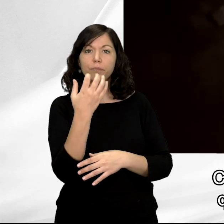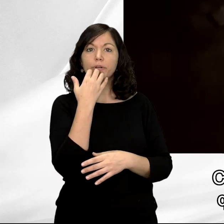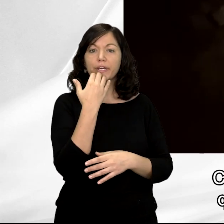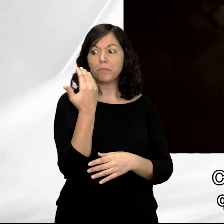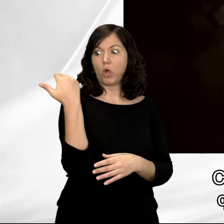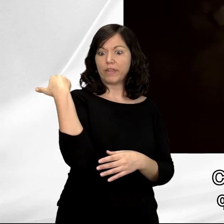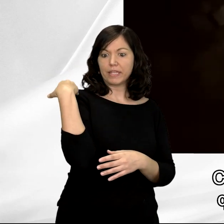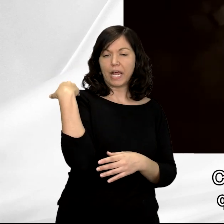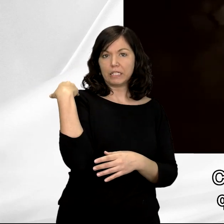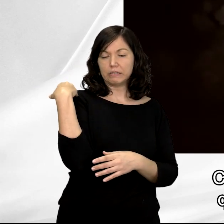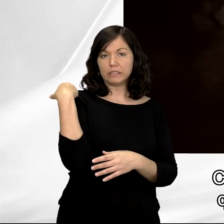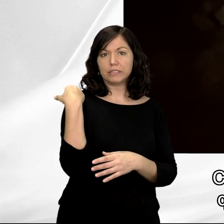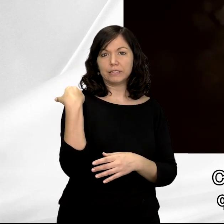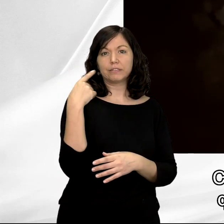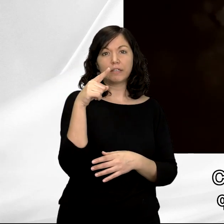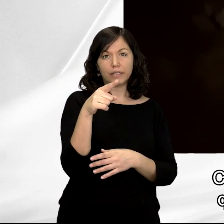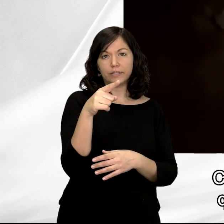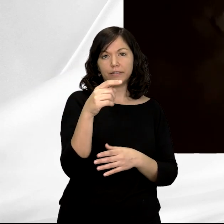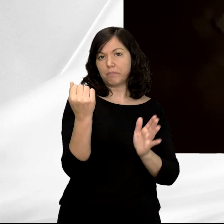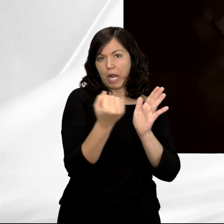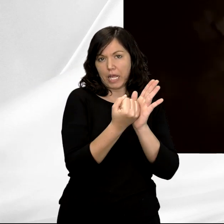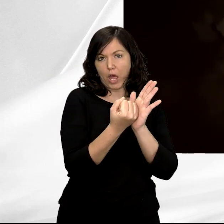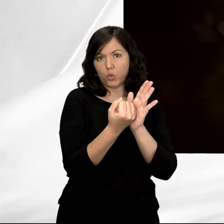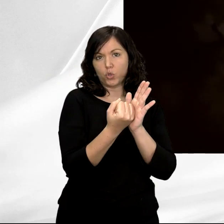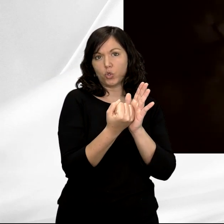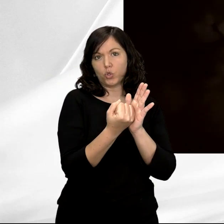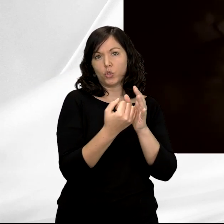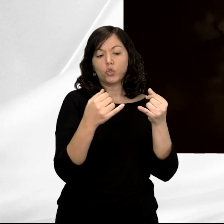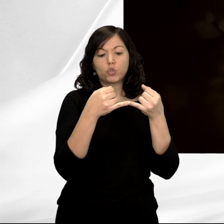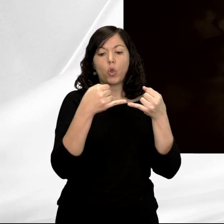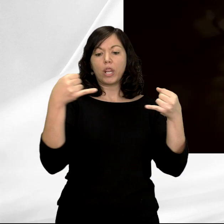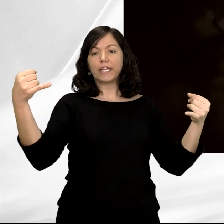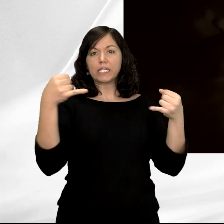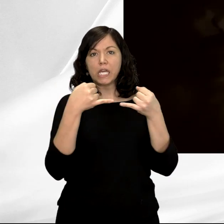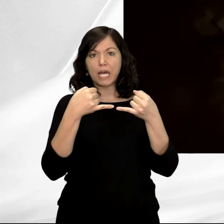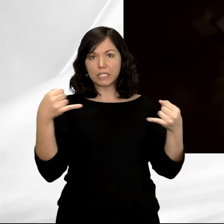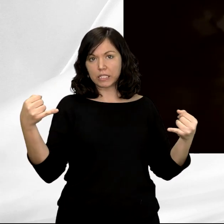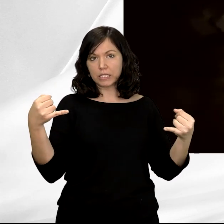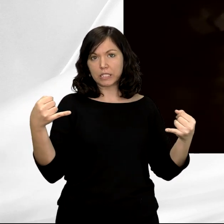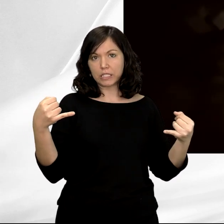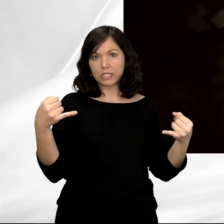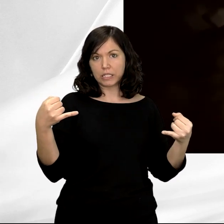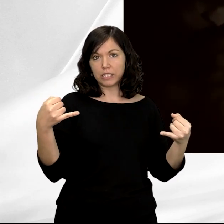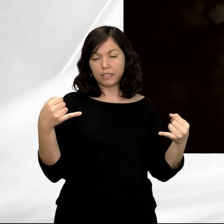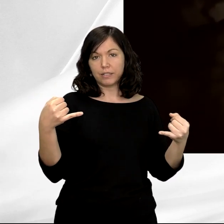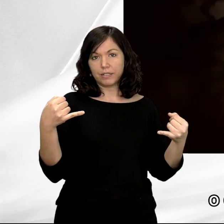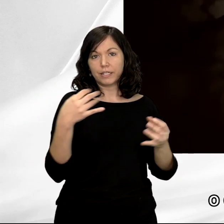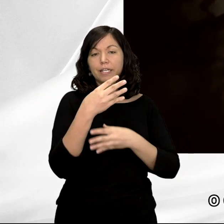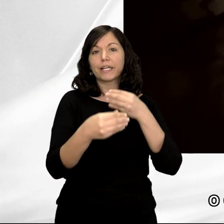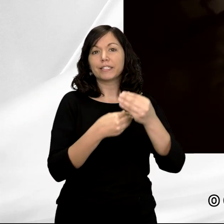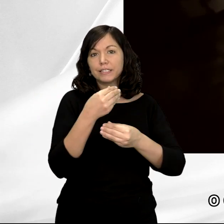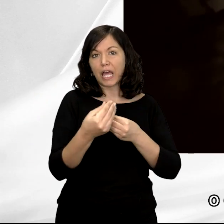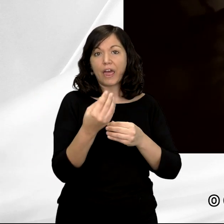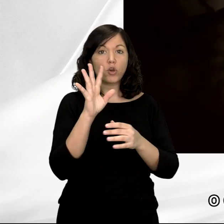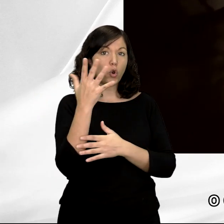mi espalda, que se encuentra completamente marcado. Son trazos lineales, probablemente en muchos casos marcas que se hacen